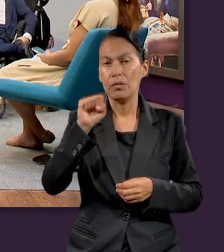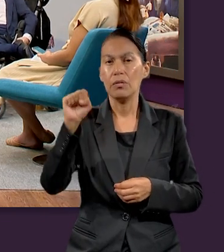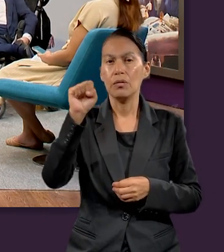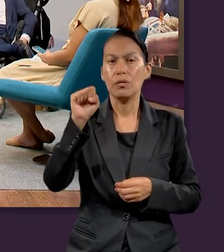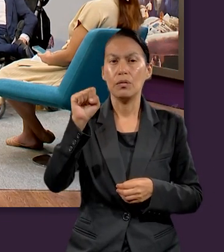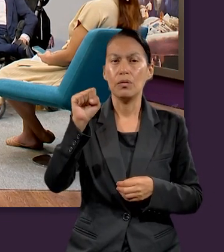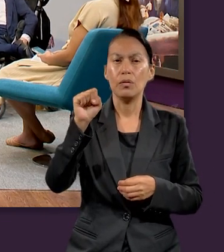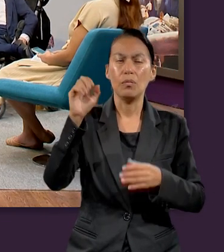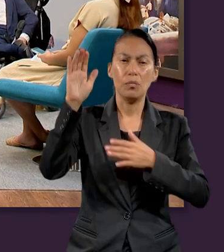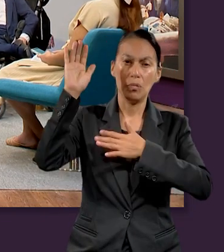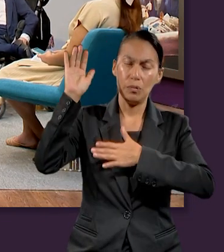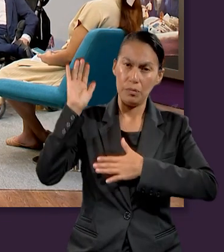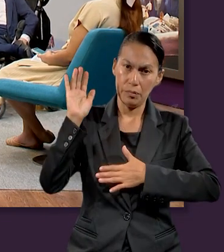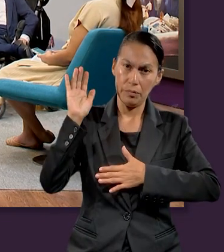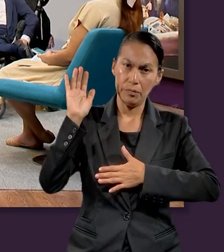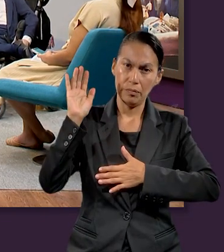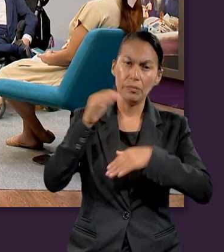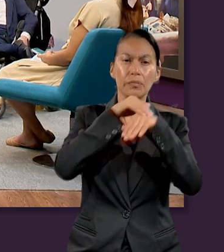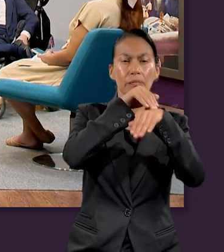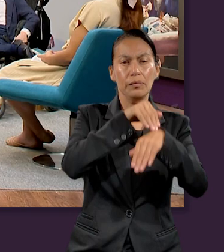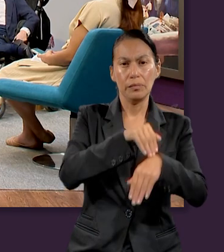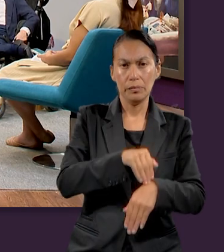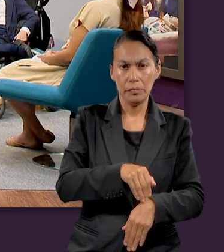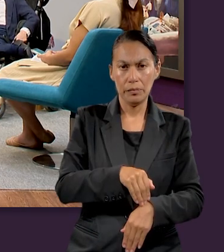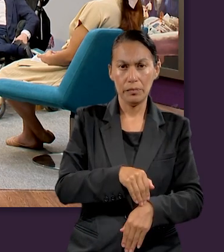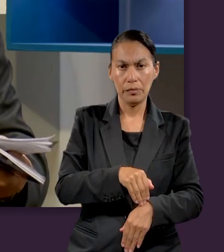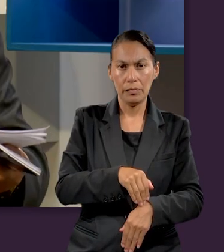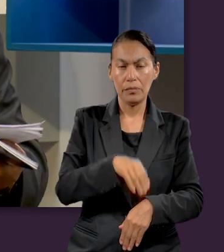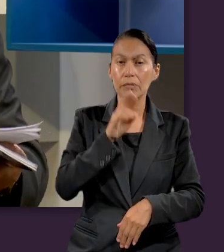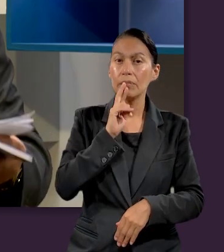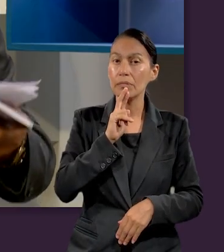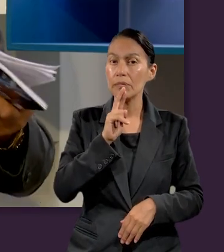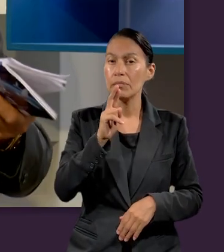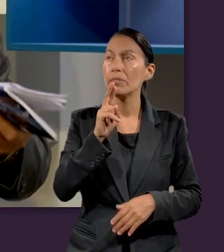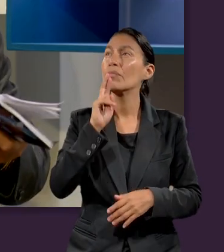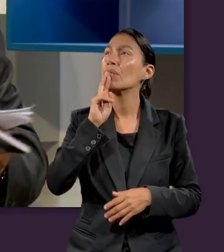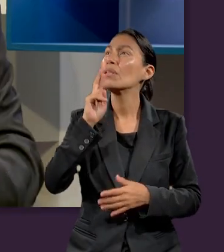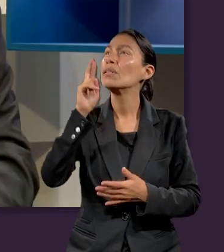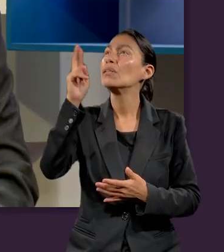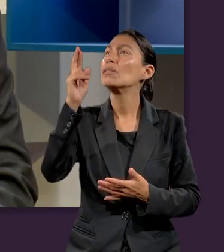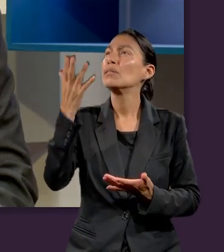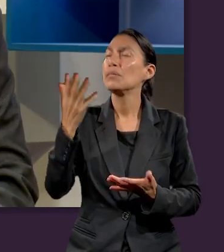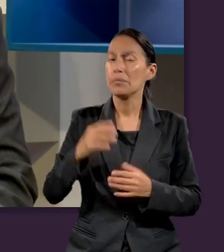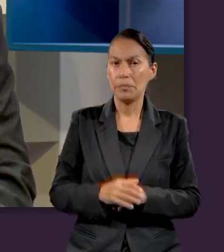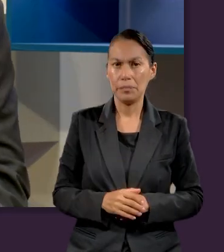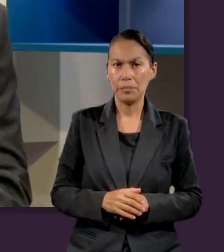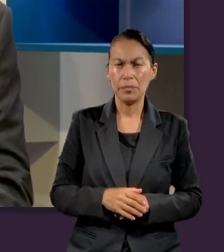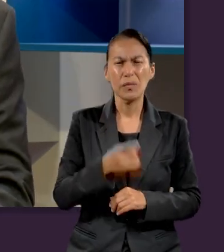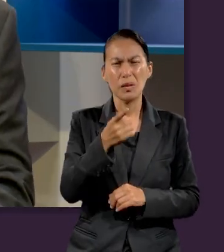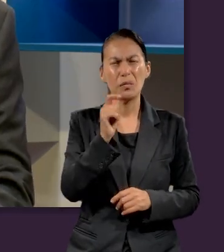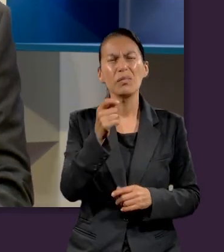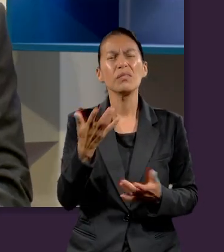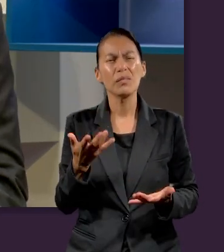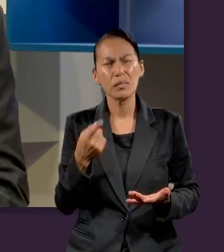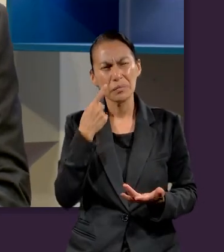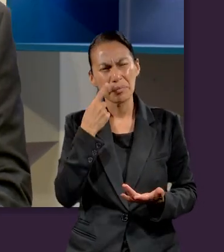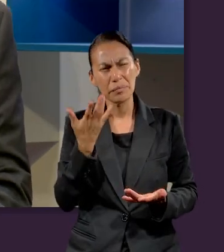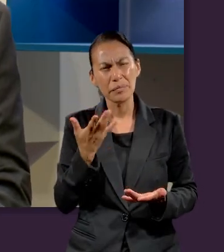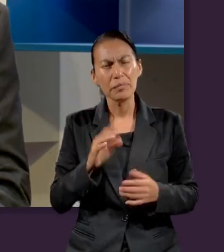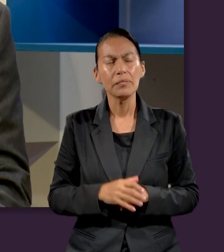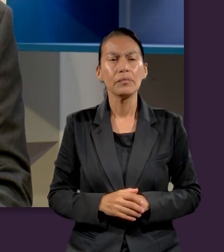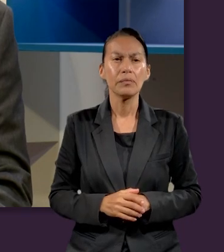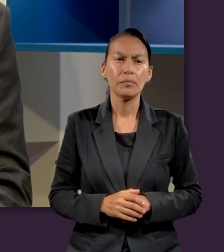el sábado, las promesas, la obediencia, la respuesta al Señor. ¿Cómo ves tú el